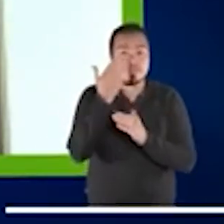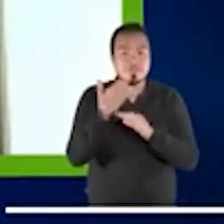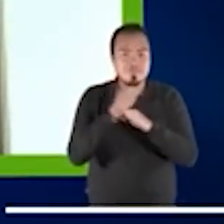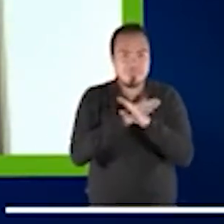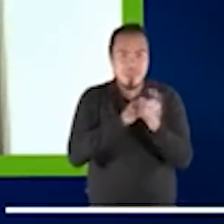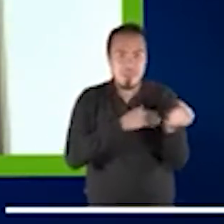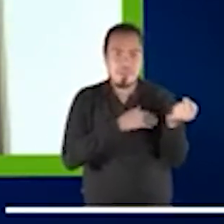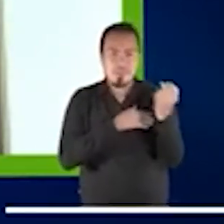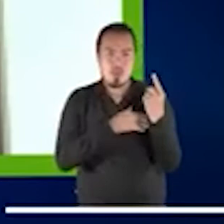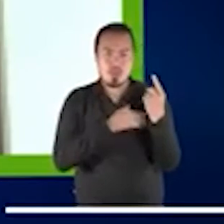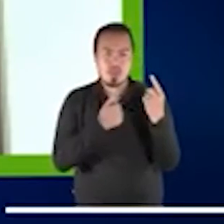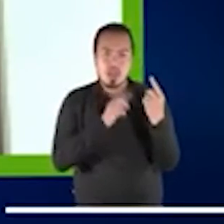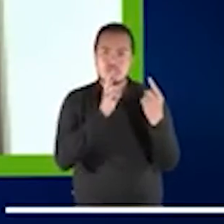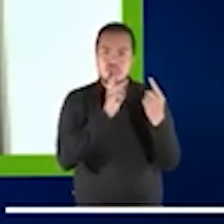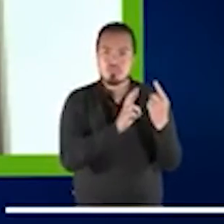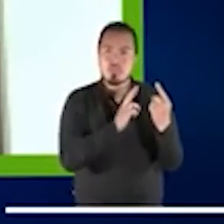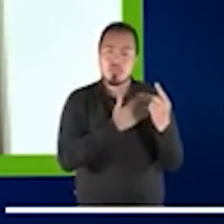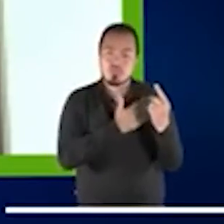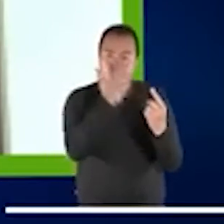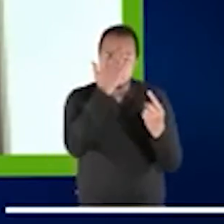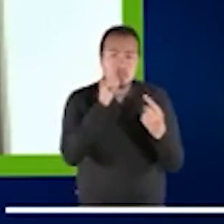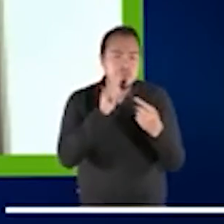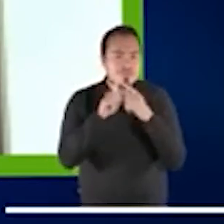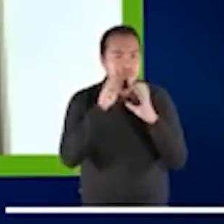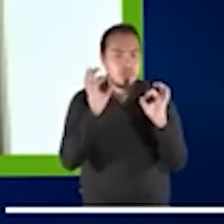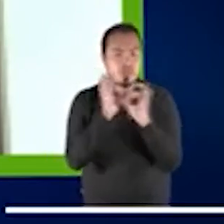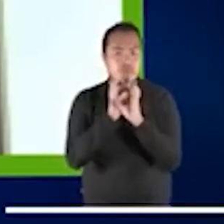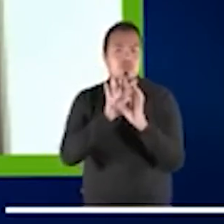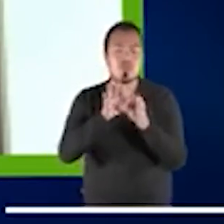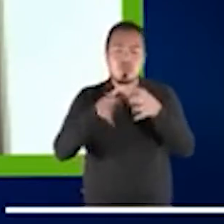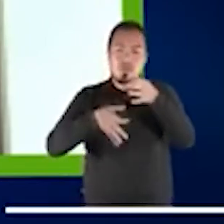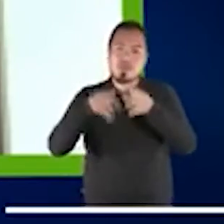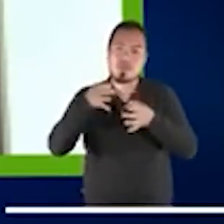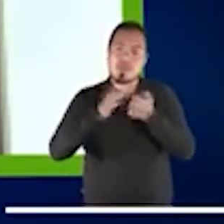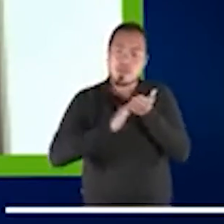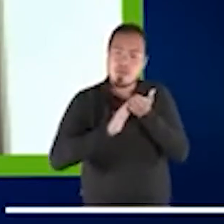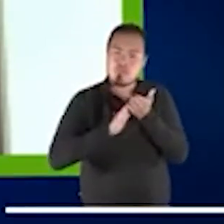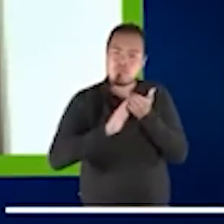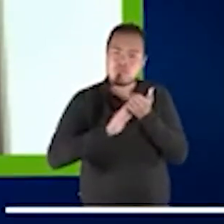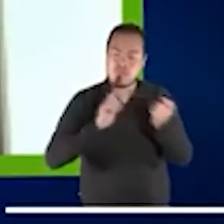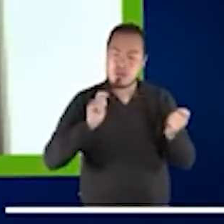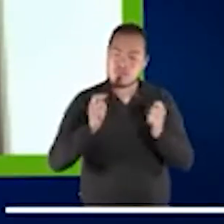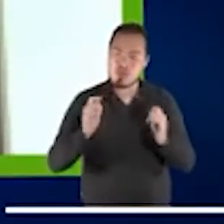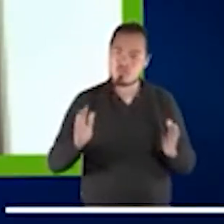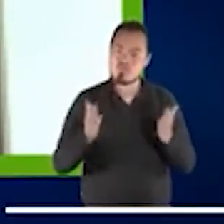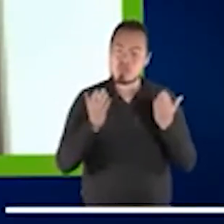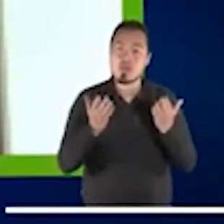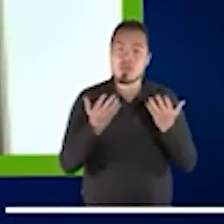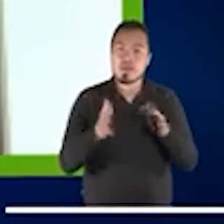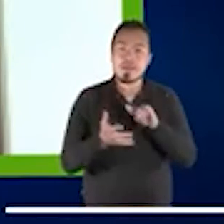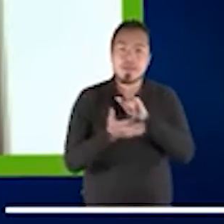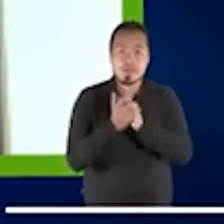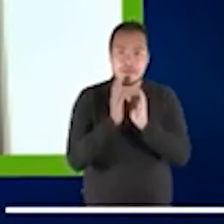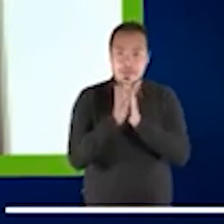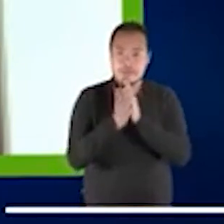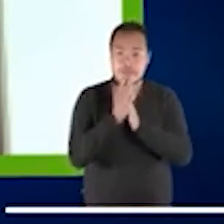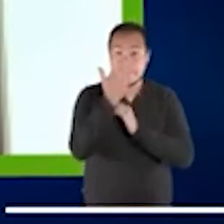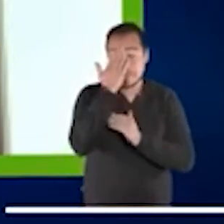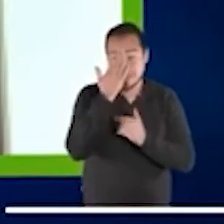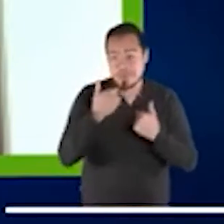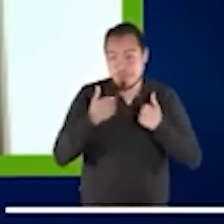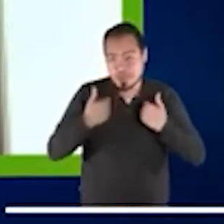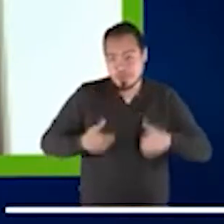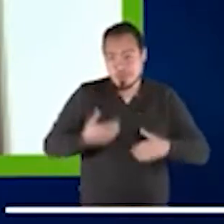pregunta con respecto a nuestro enfoque de la justicia reparativa, restaurativa, perdón, es que soy italiana, entonces en italiano se dice